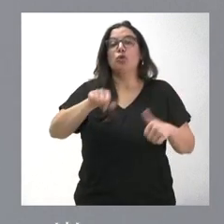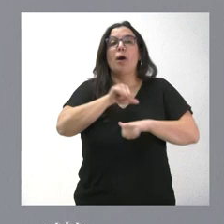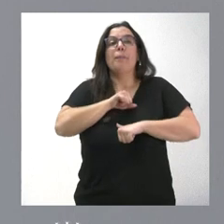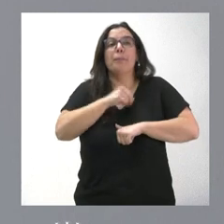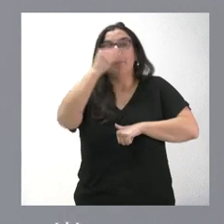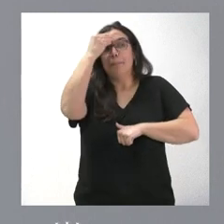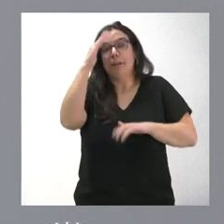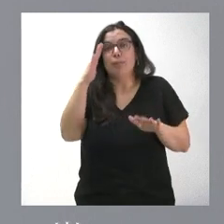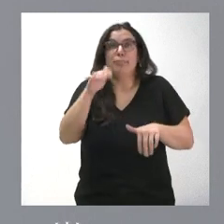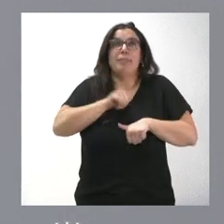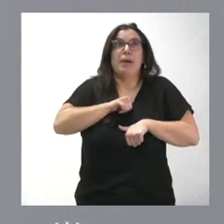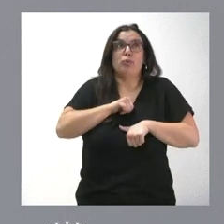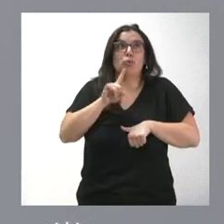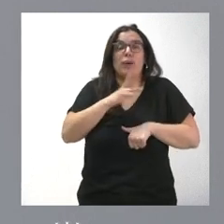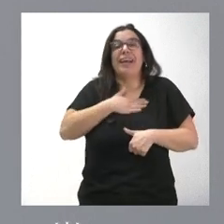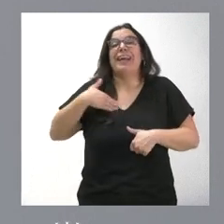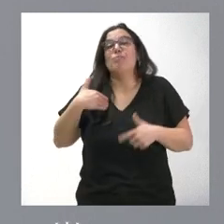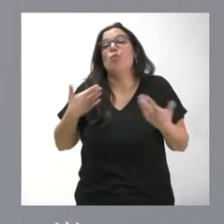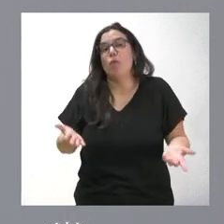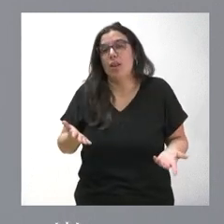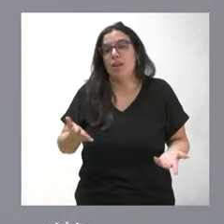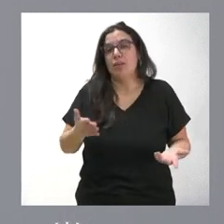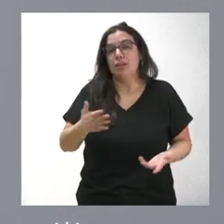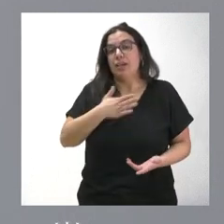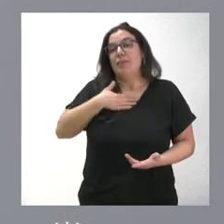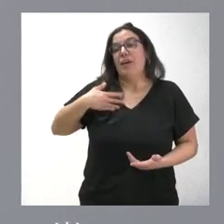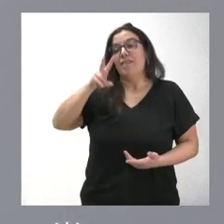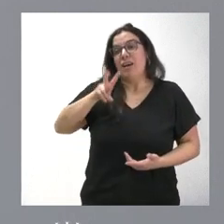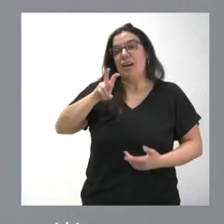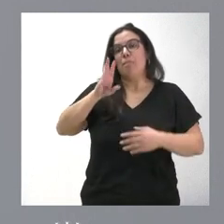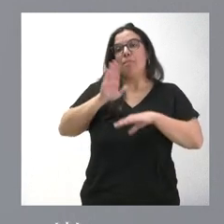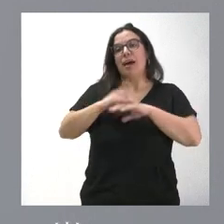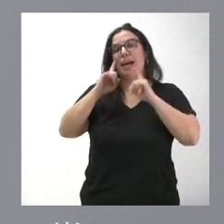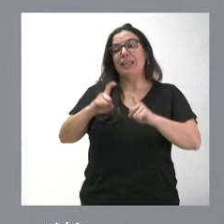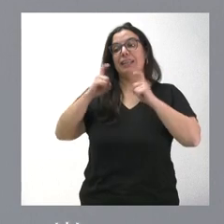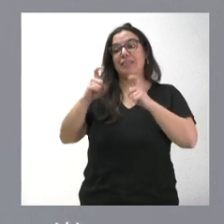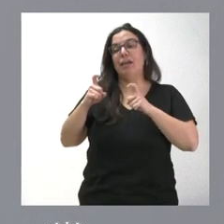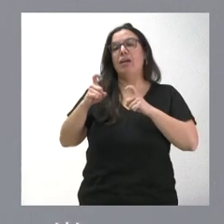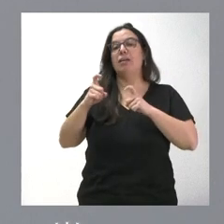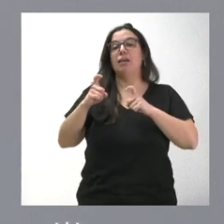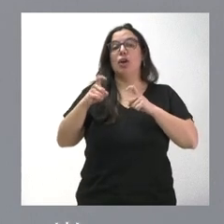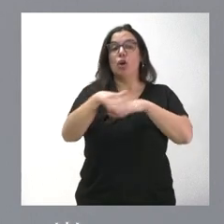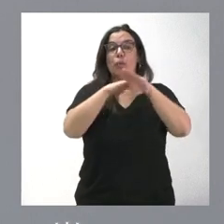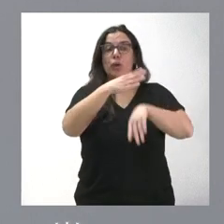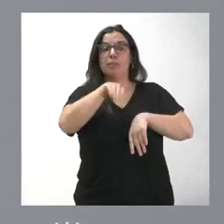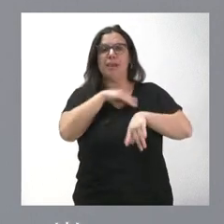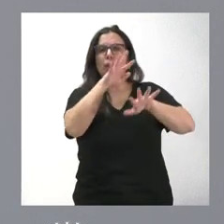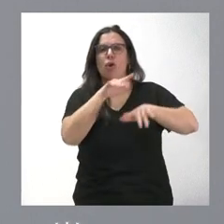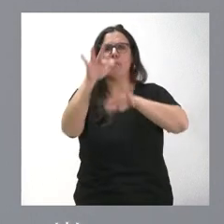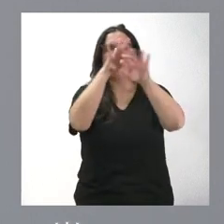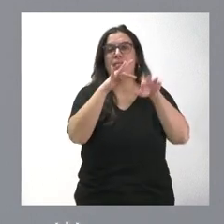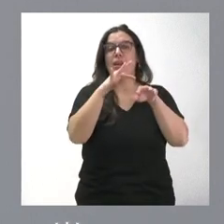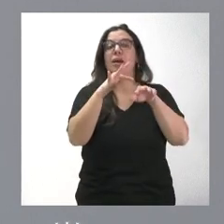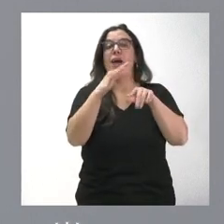Más que esperar, ¿qué es lo que deseamos? Pues deseamos que esto sirva para intentar convencer al Gobierno de España que rectifique algunas de las